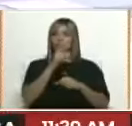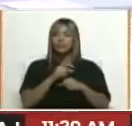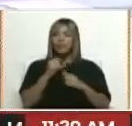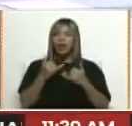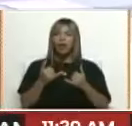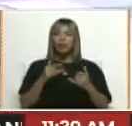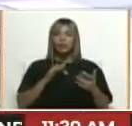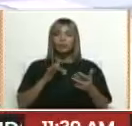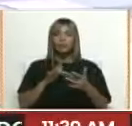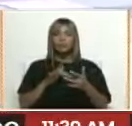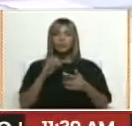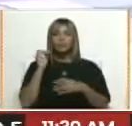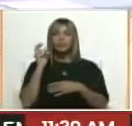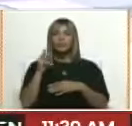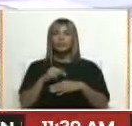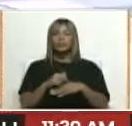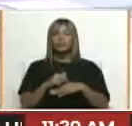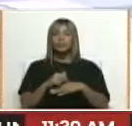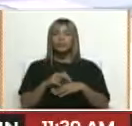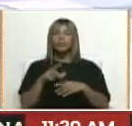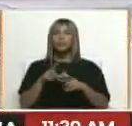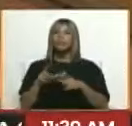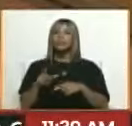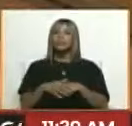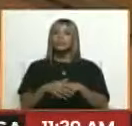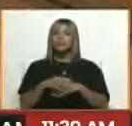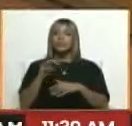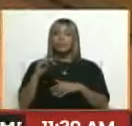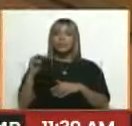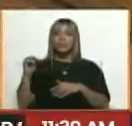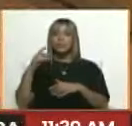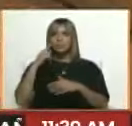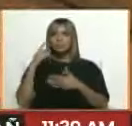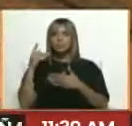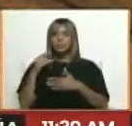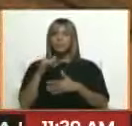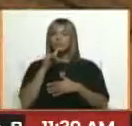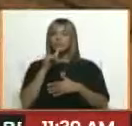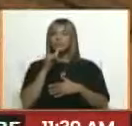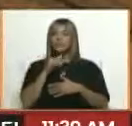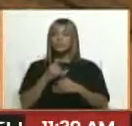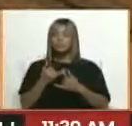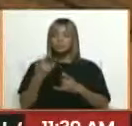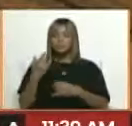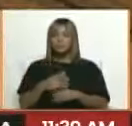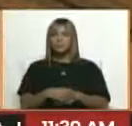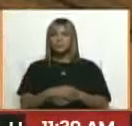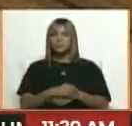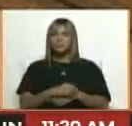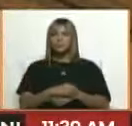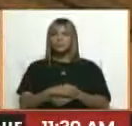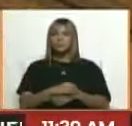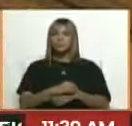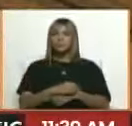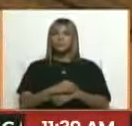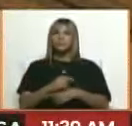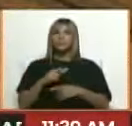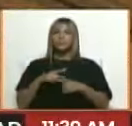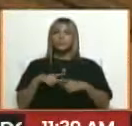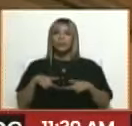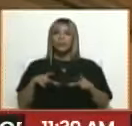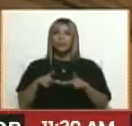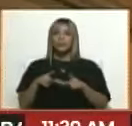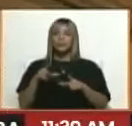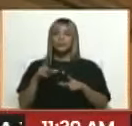Ahora nos conectamos con la Asamblea Nacional, allí está nuestra compañera Mariana Mata Dugarte, quien tiene información a esta hora, adelante. Este espacio que